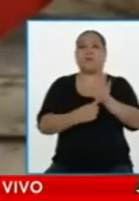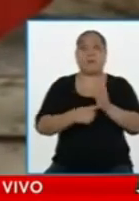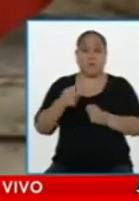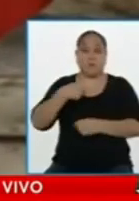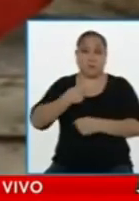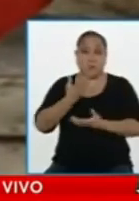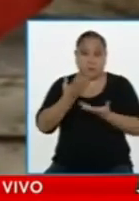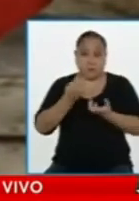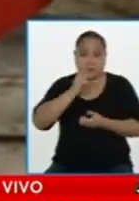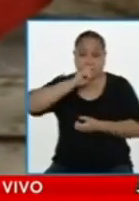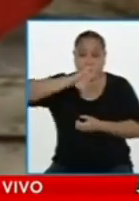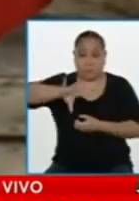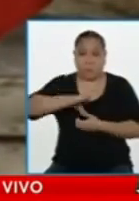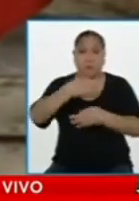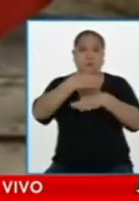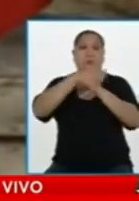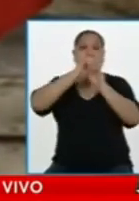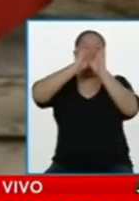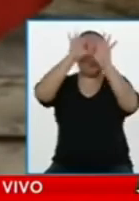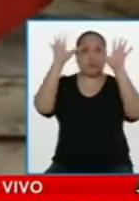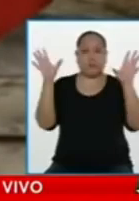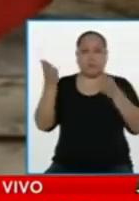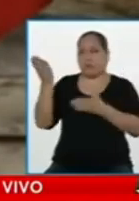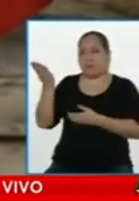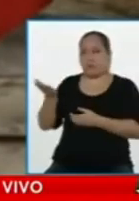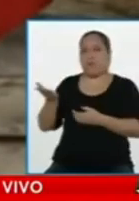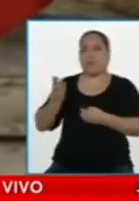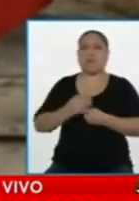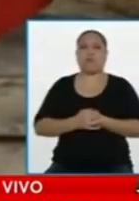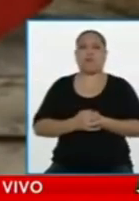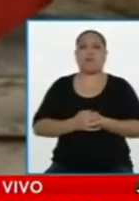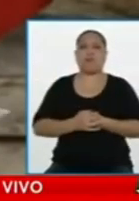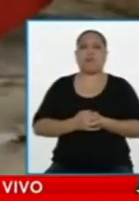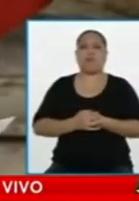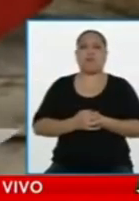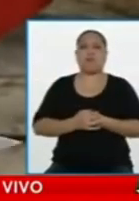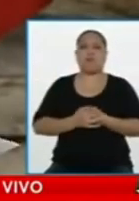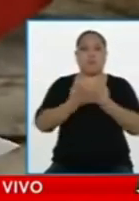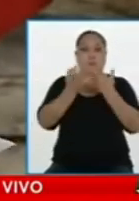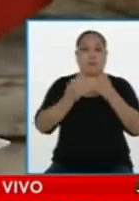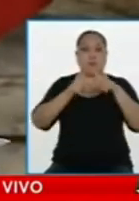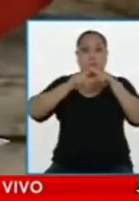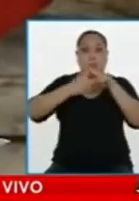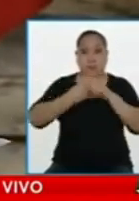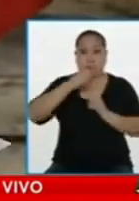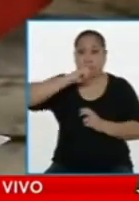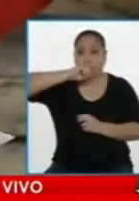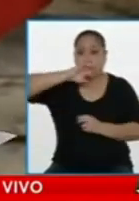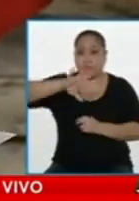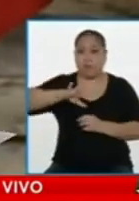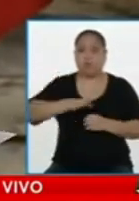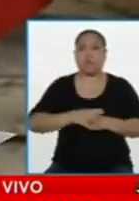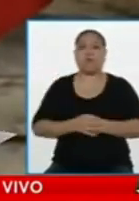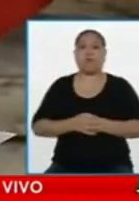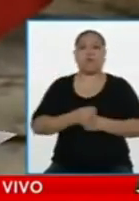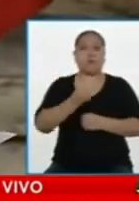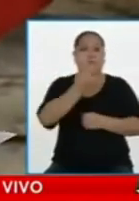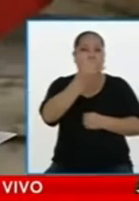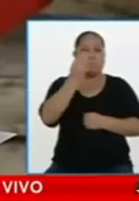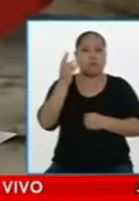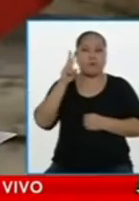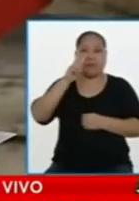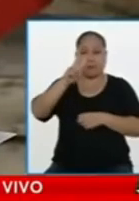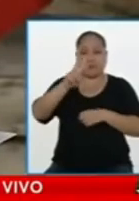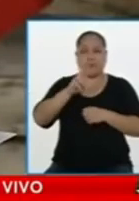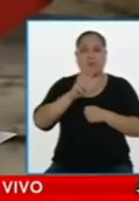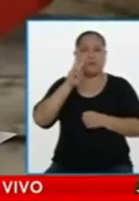este sin rumbo, tratando de resumir las conclusiones y plantear, tratando de darle coherencia